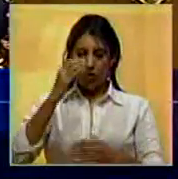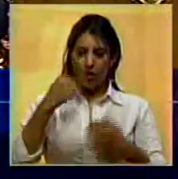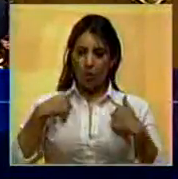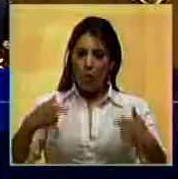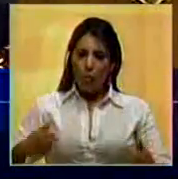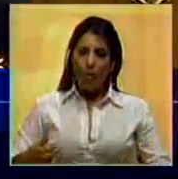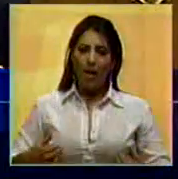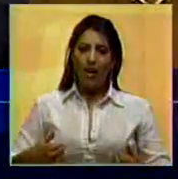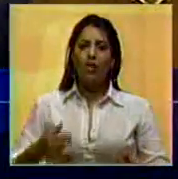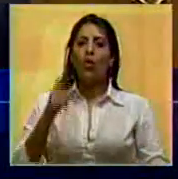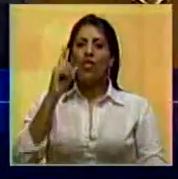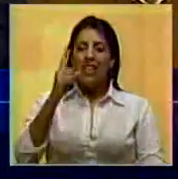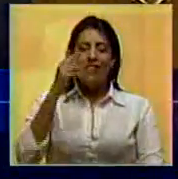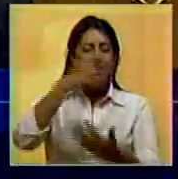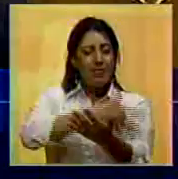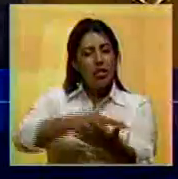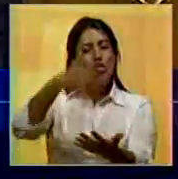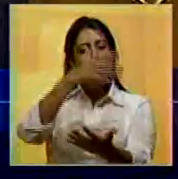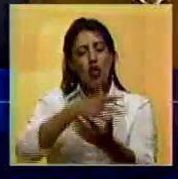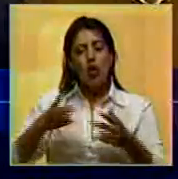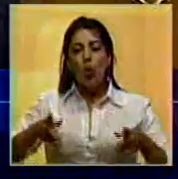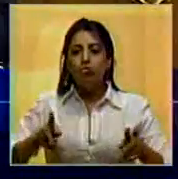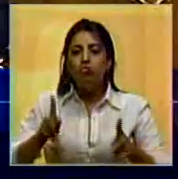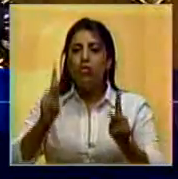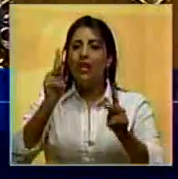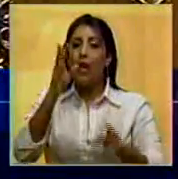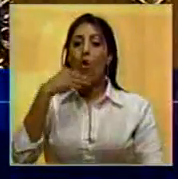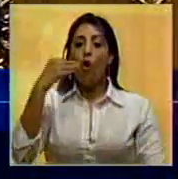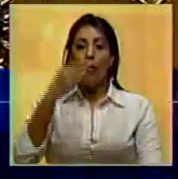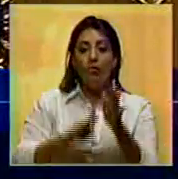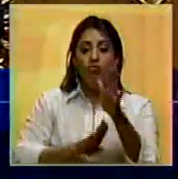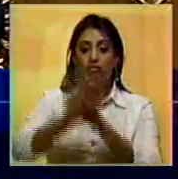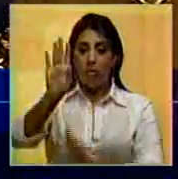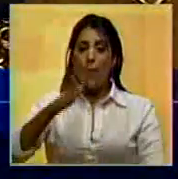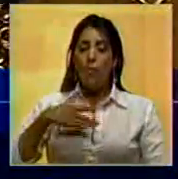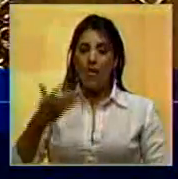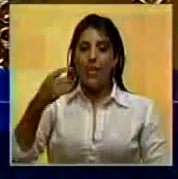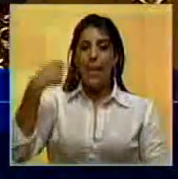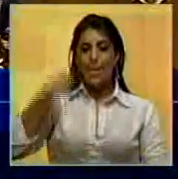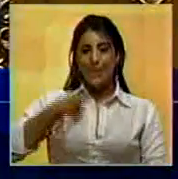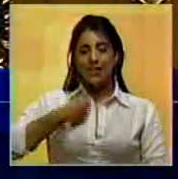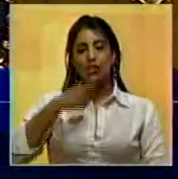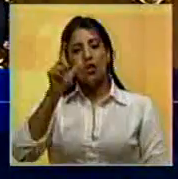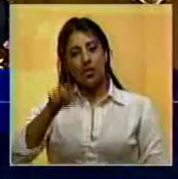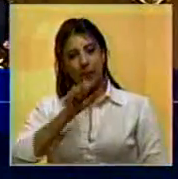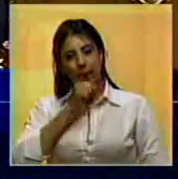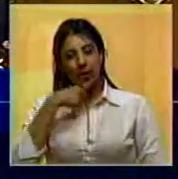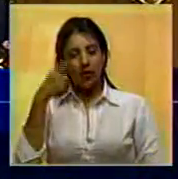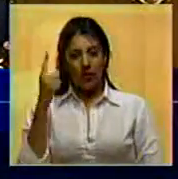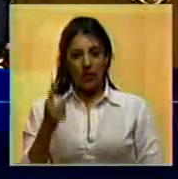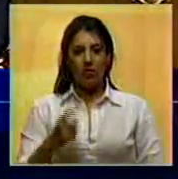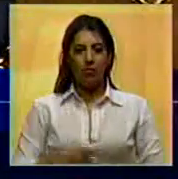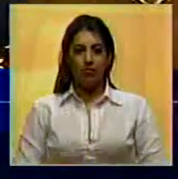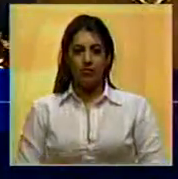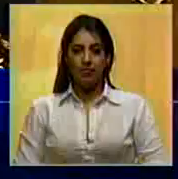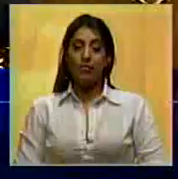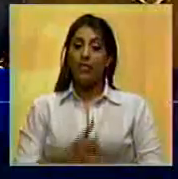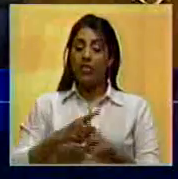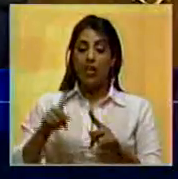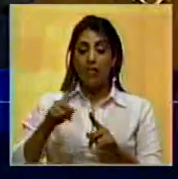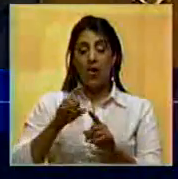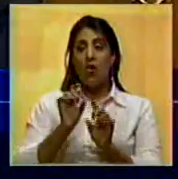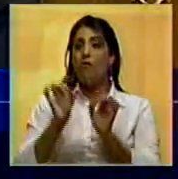donde haya millones de oportunidades para los jóvenes y pensiones dignas para los abuelos sin